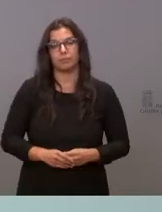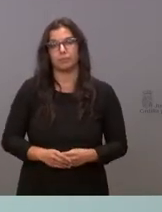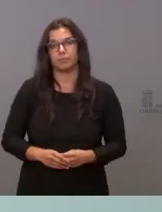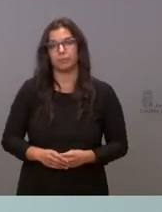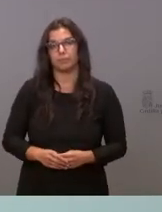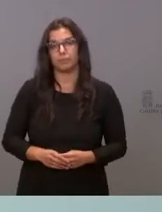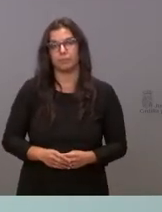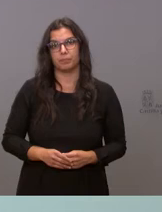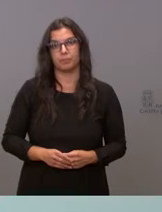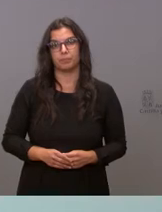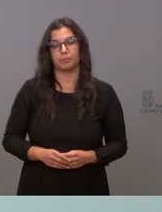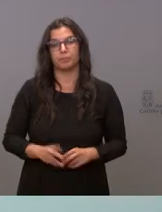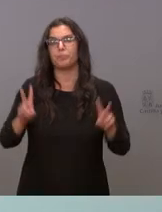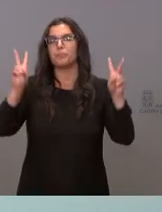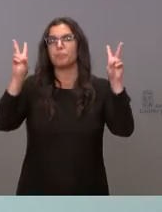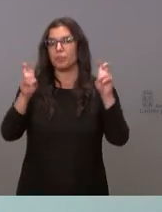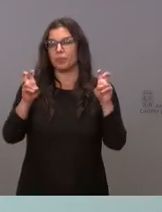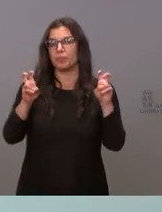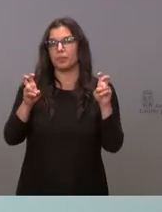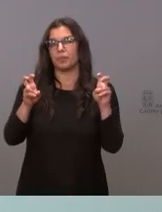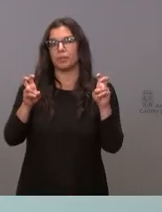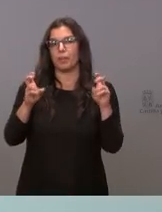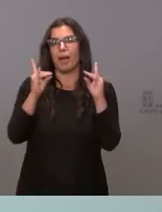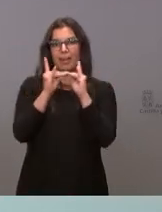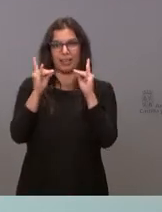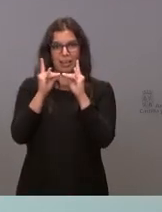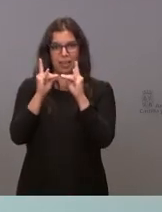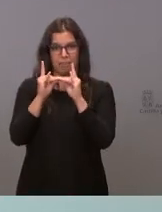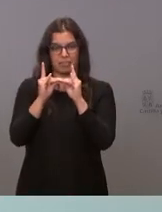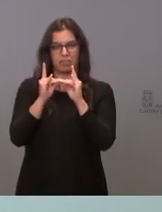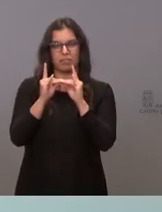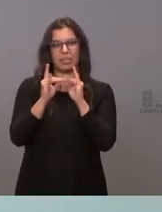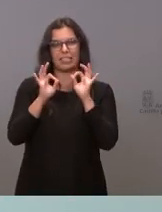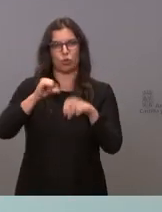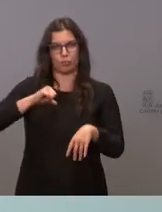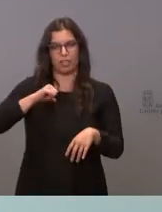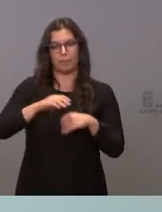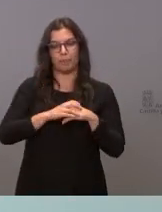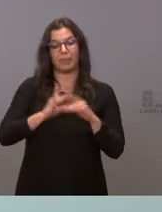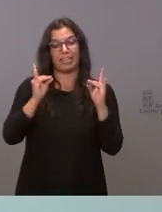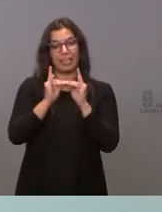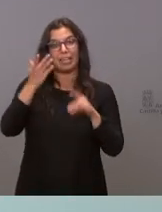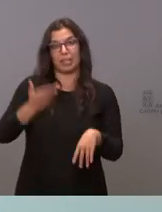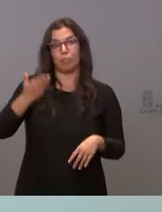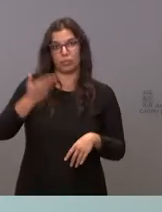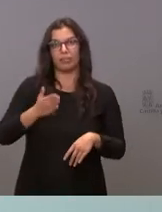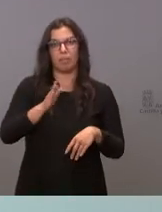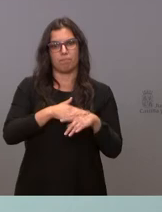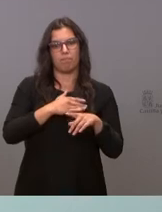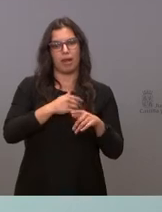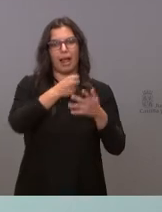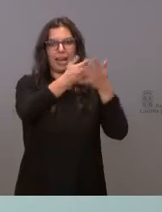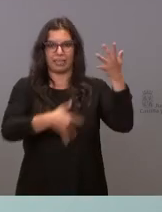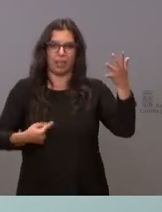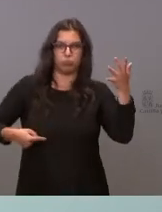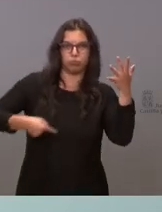Sobre el asunto de las camas. Las camas son importantes para sacar la lista de espera, pero